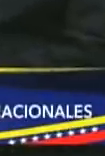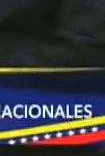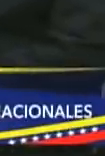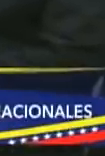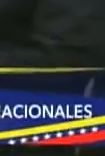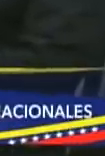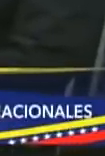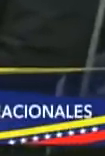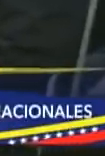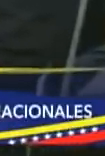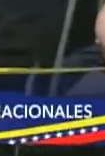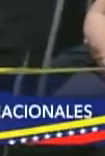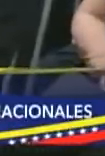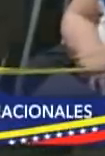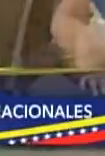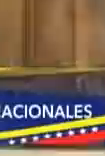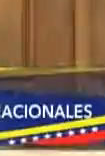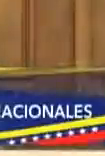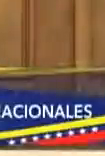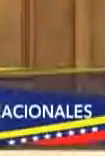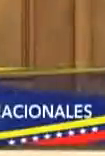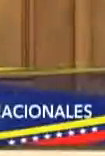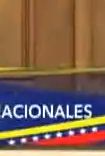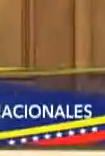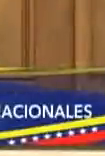En inglés se dice welcome, ¿verdad?